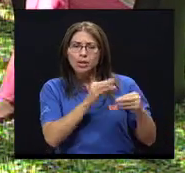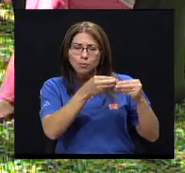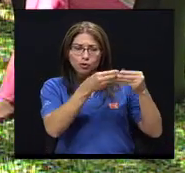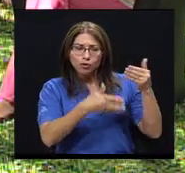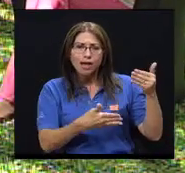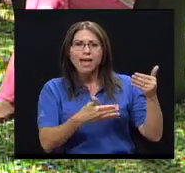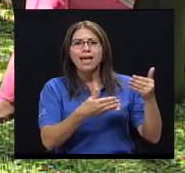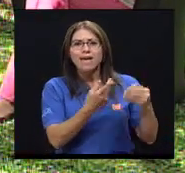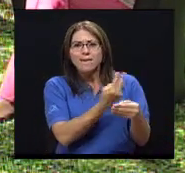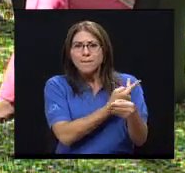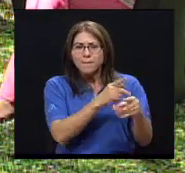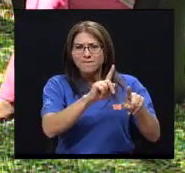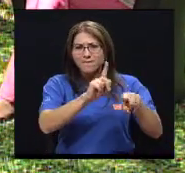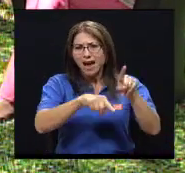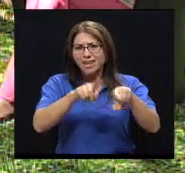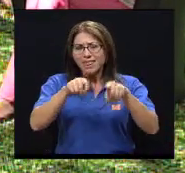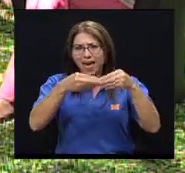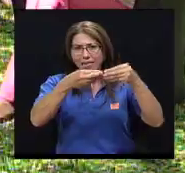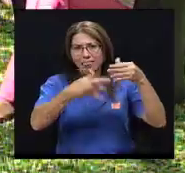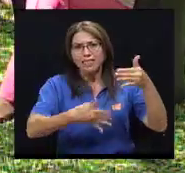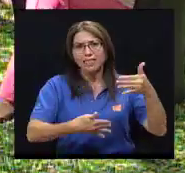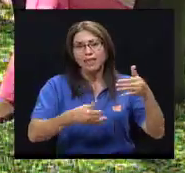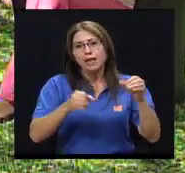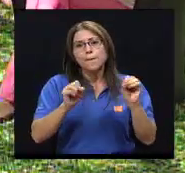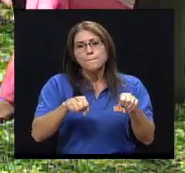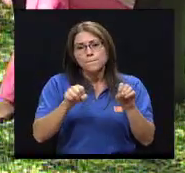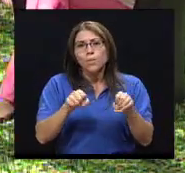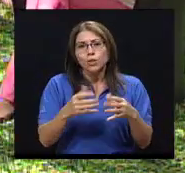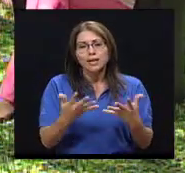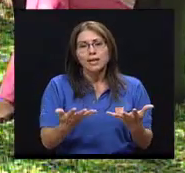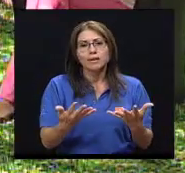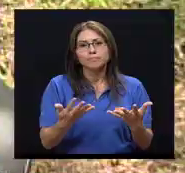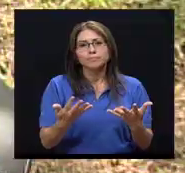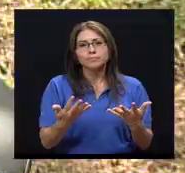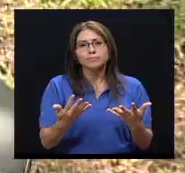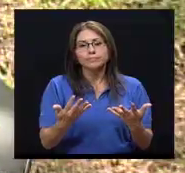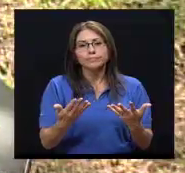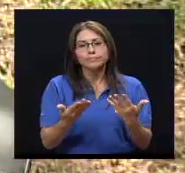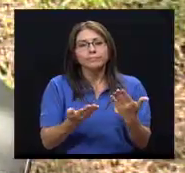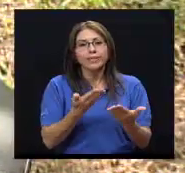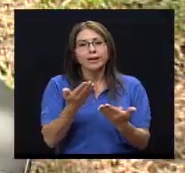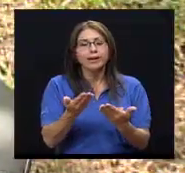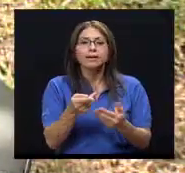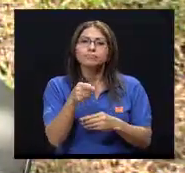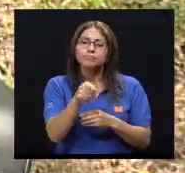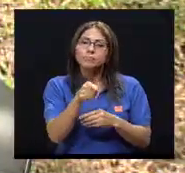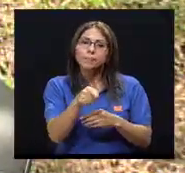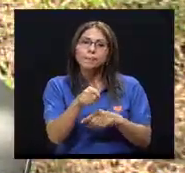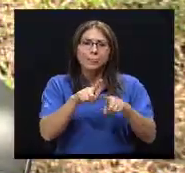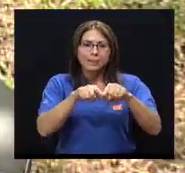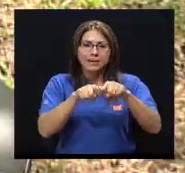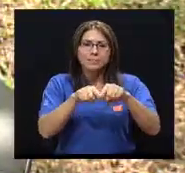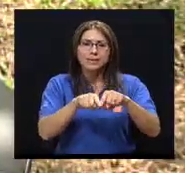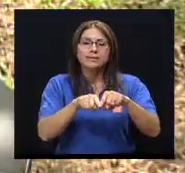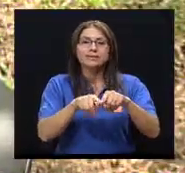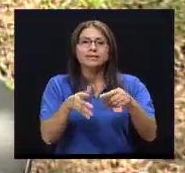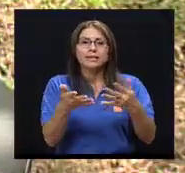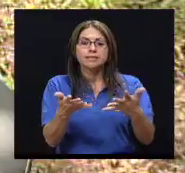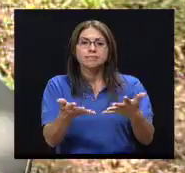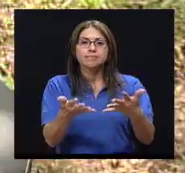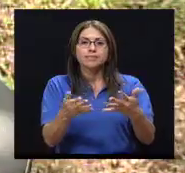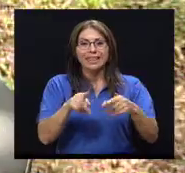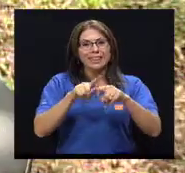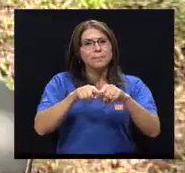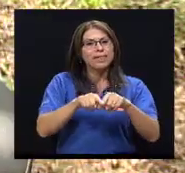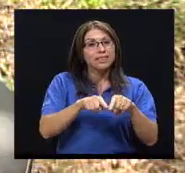mucha otra variedad que podría... Va a eso, a variar según lo